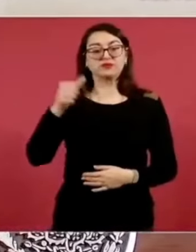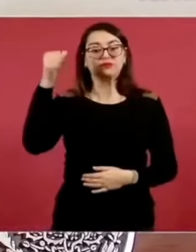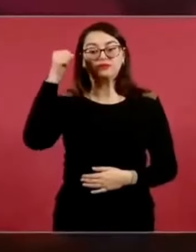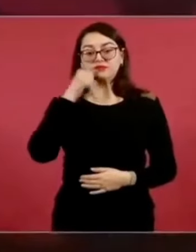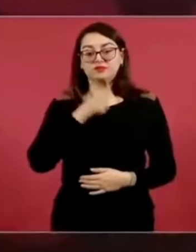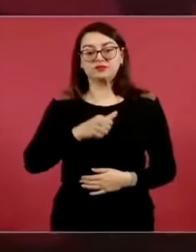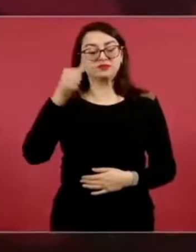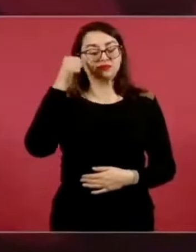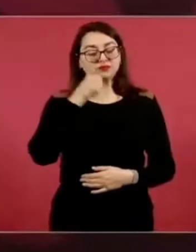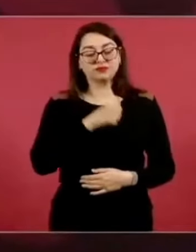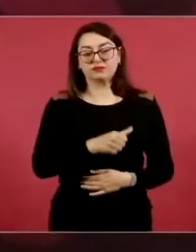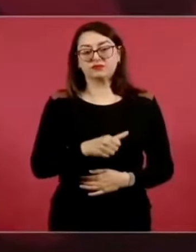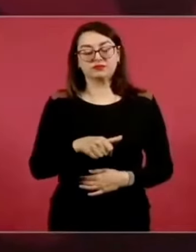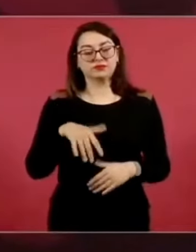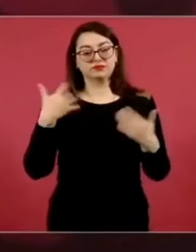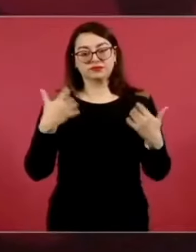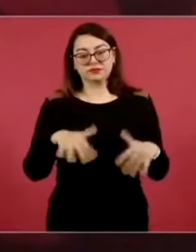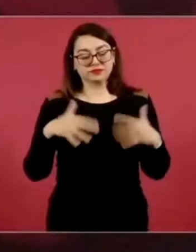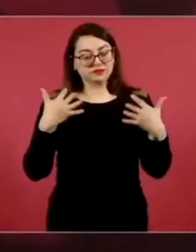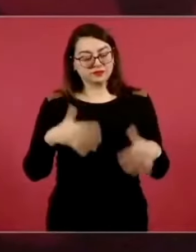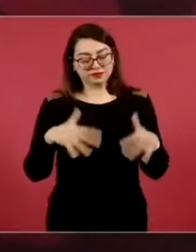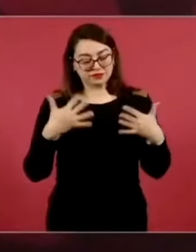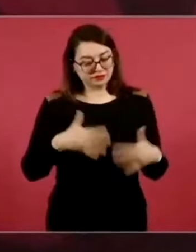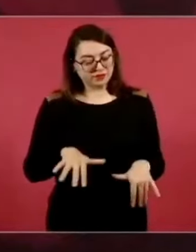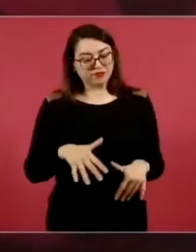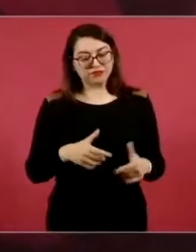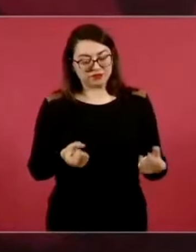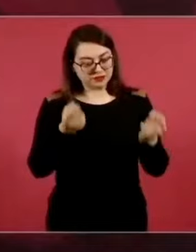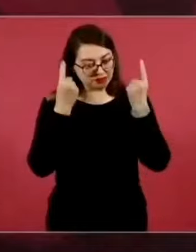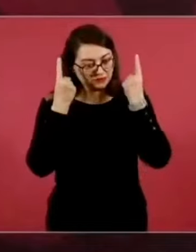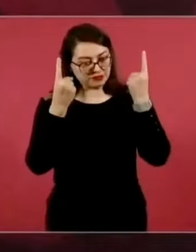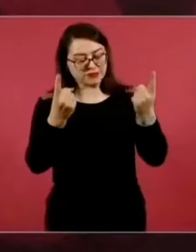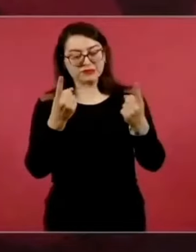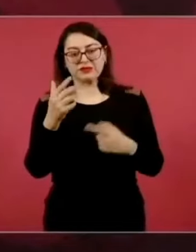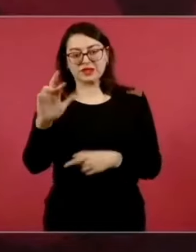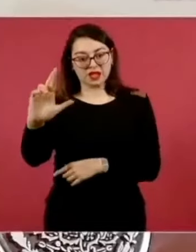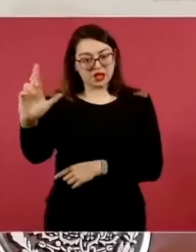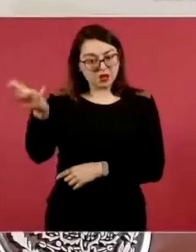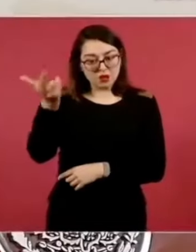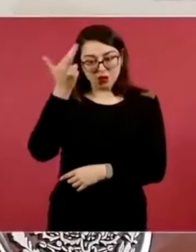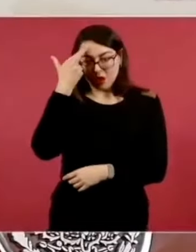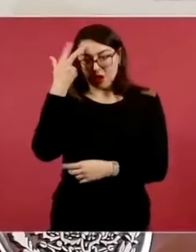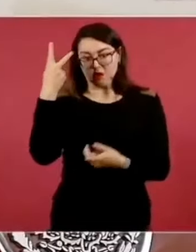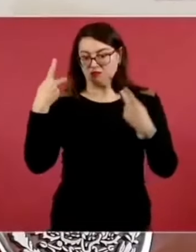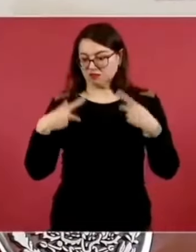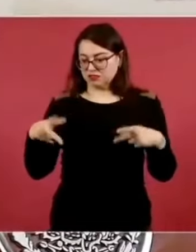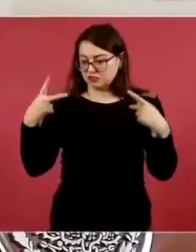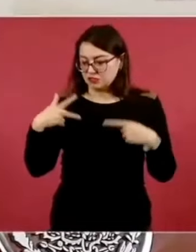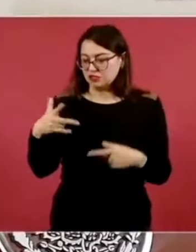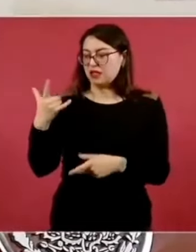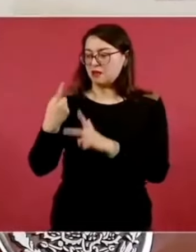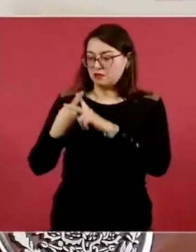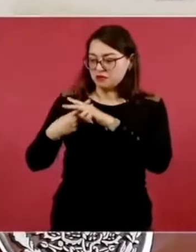homenaje a los que empezaron con nosotros y se nos adelantaron.